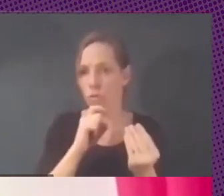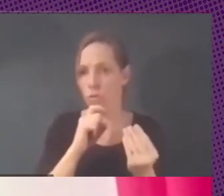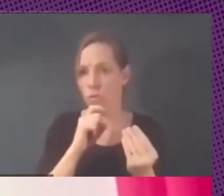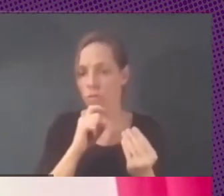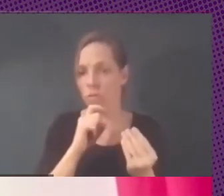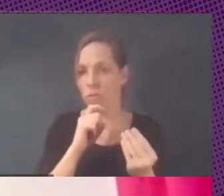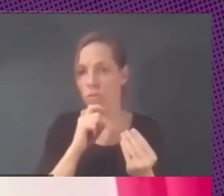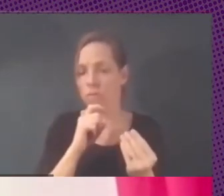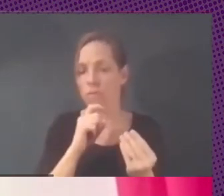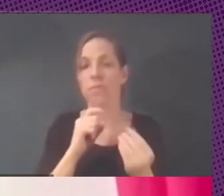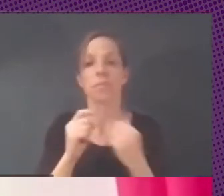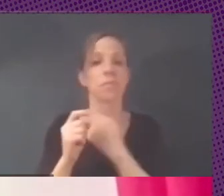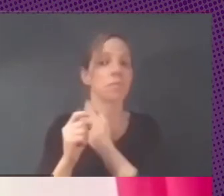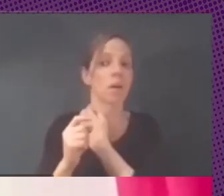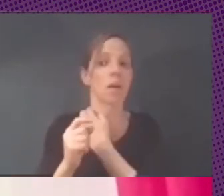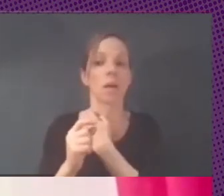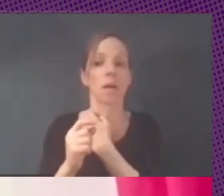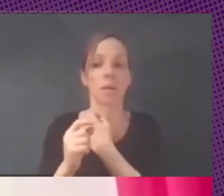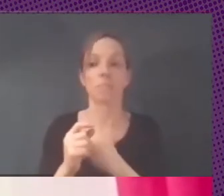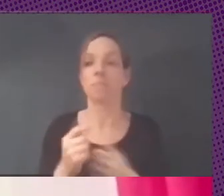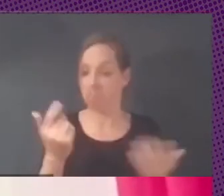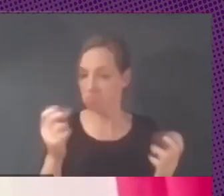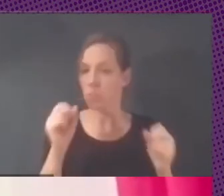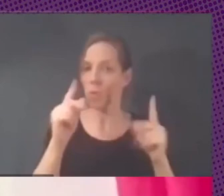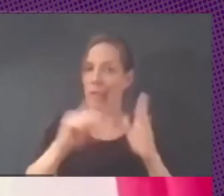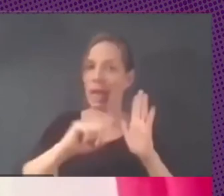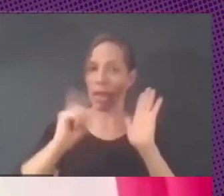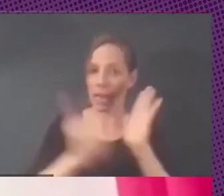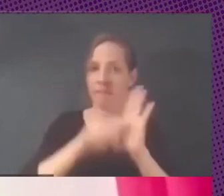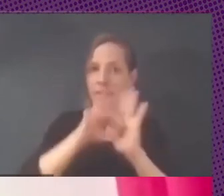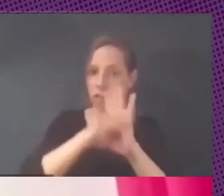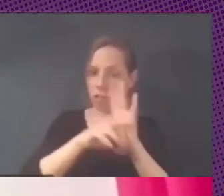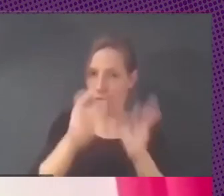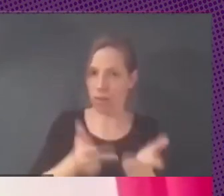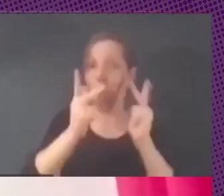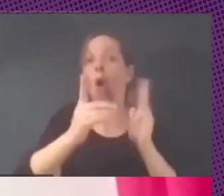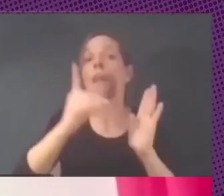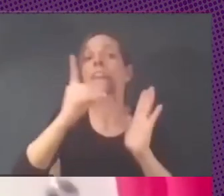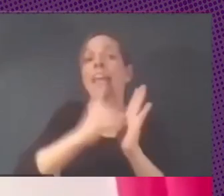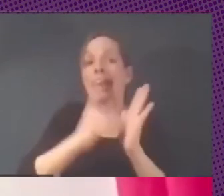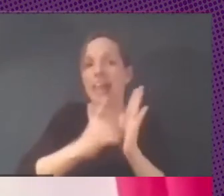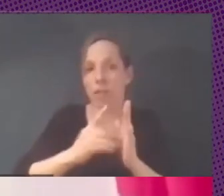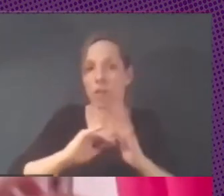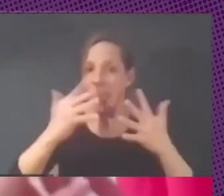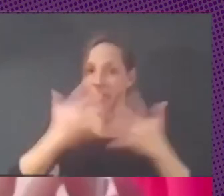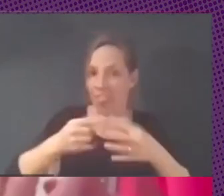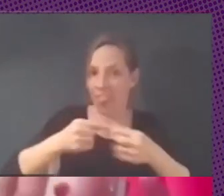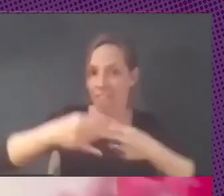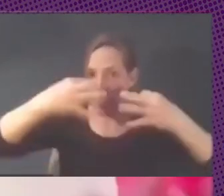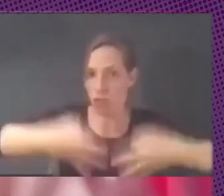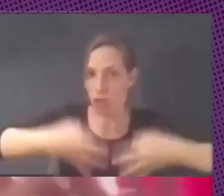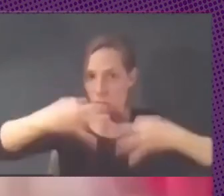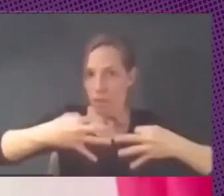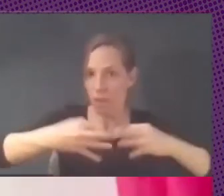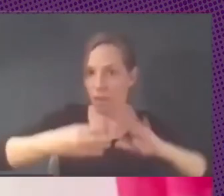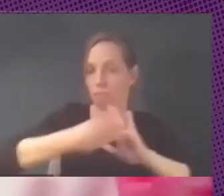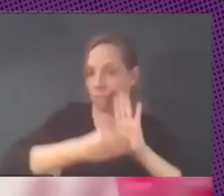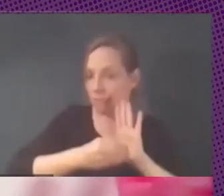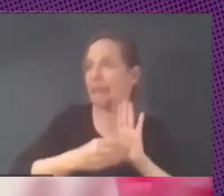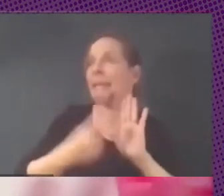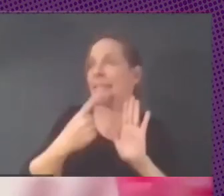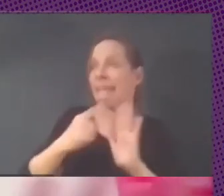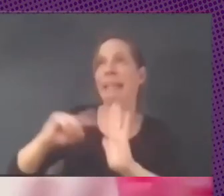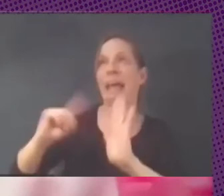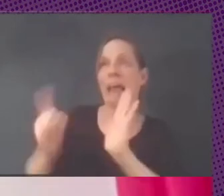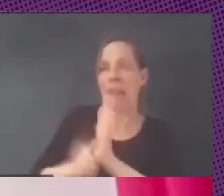elementos a señalar es que bueno está muy bien tener una ley de software libre o un decreto de ciberseguridad que te diga que pues la ley dice que tiene